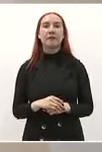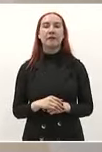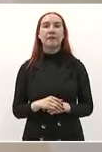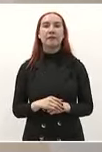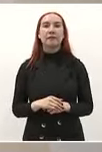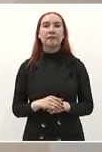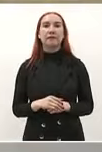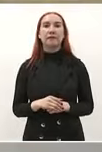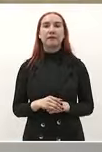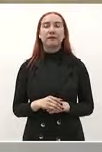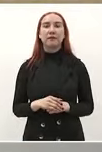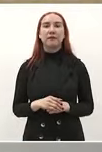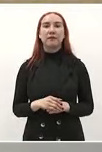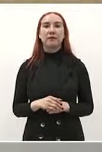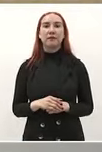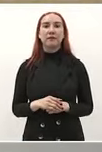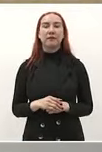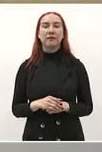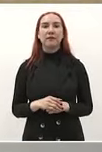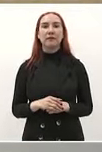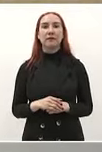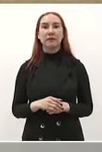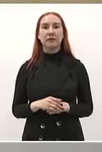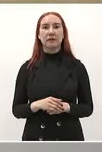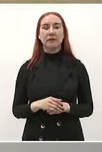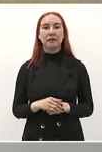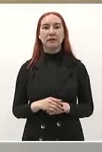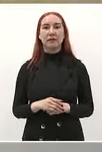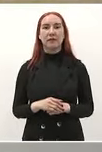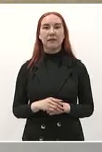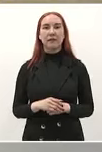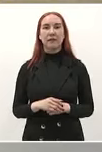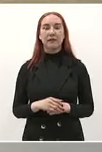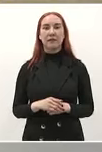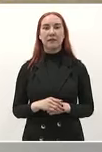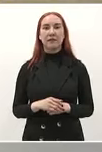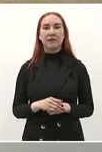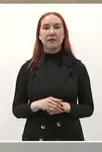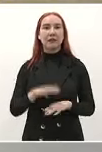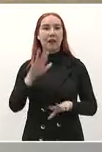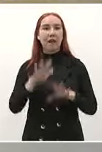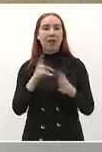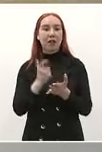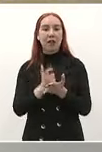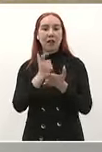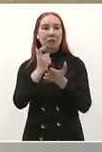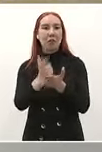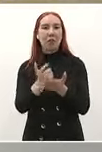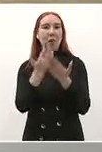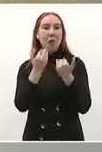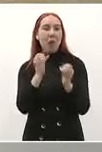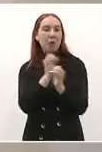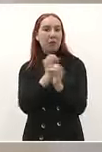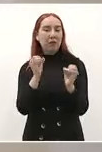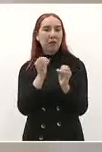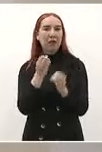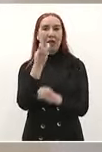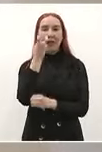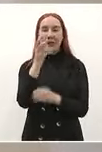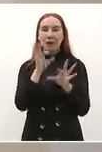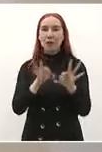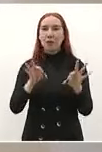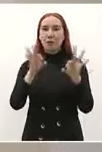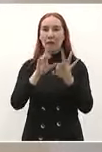siempre se desvían esos recursos si es una tarjeta no